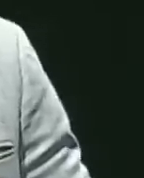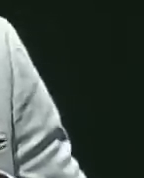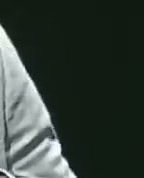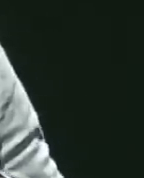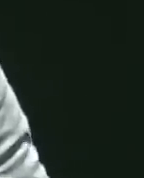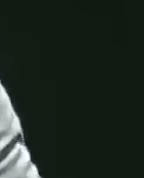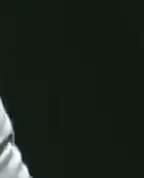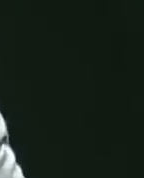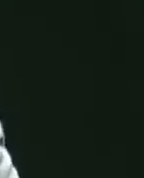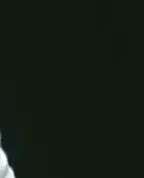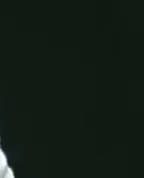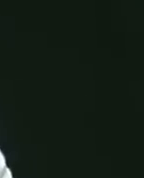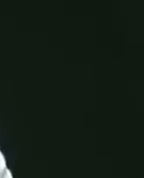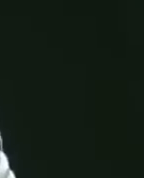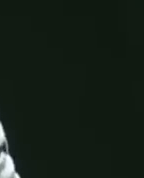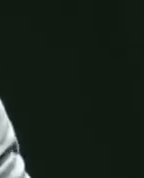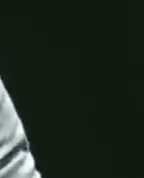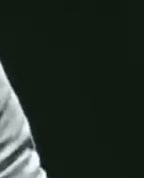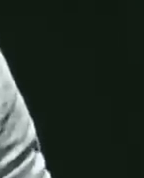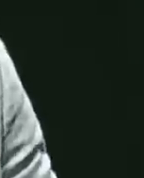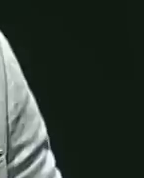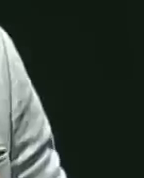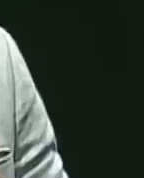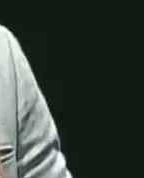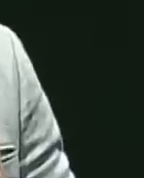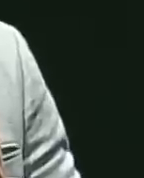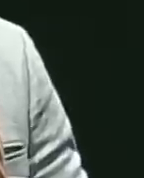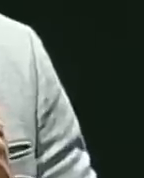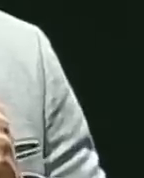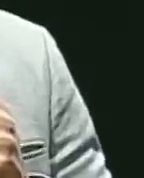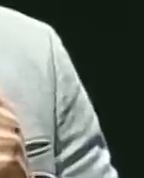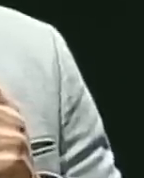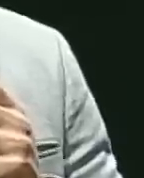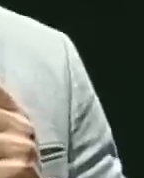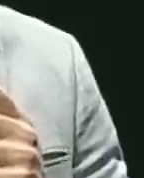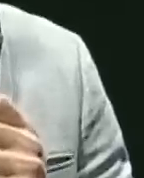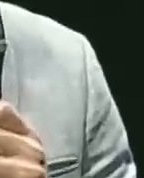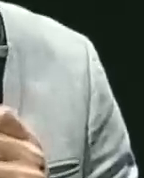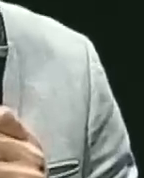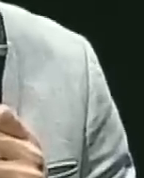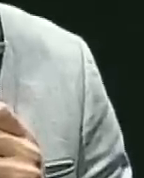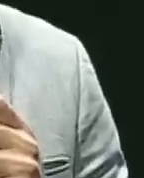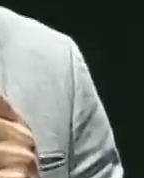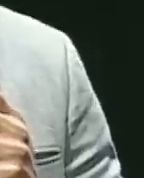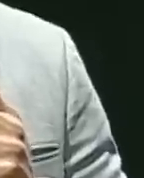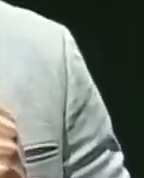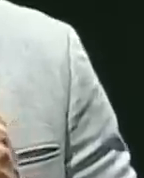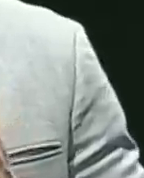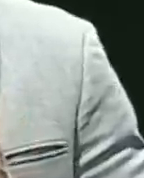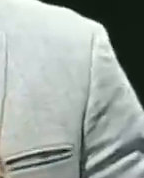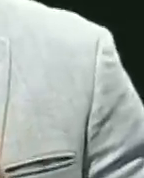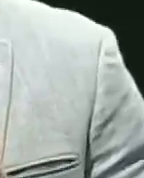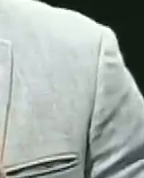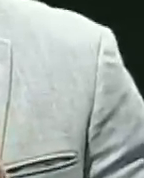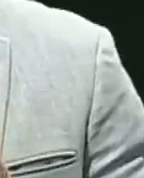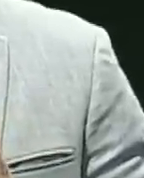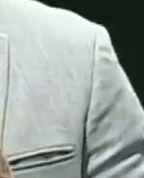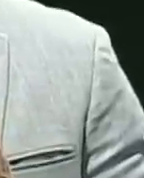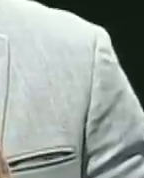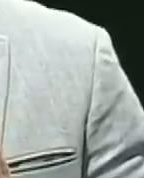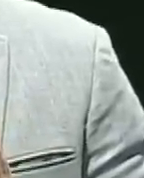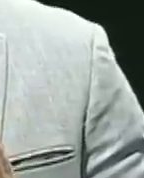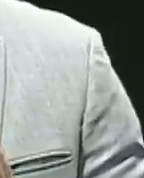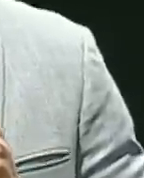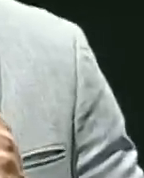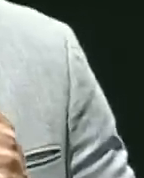nacionales puedan tener en estos territorios especiales facilidades y condiciones desde el punto de vista tributario desde el punto de vista